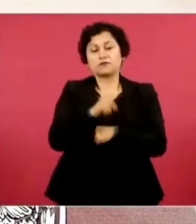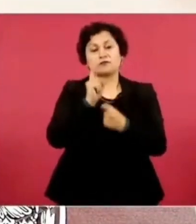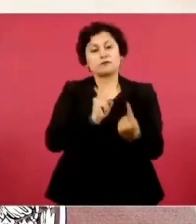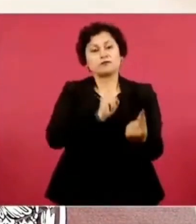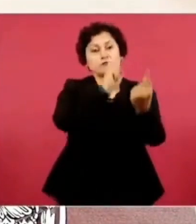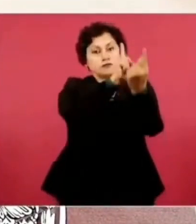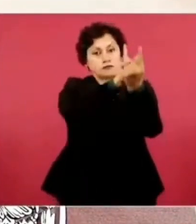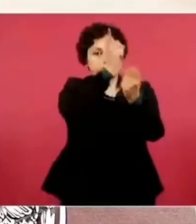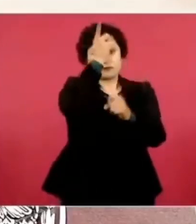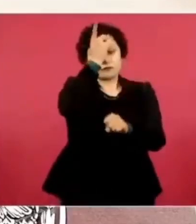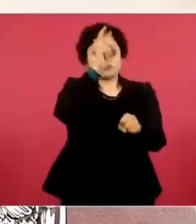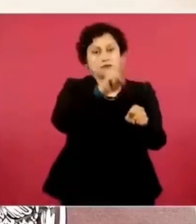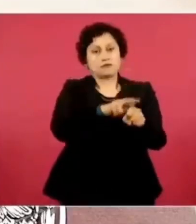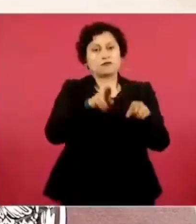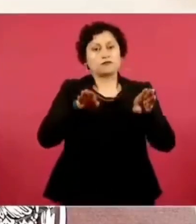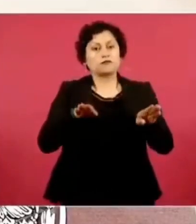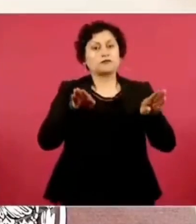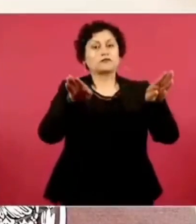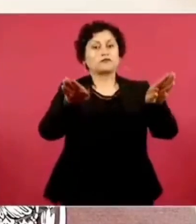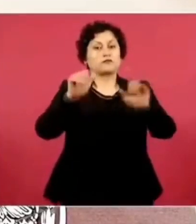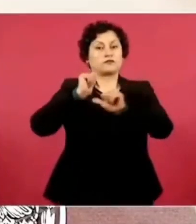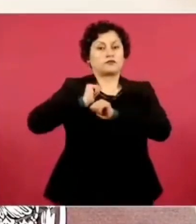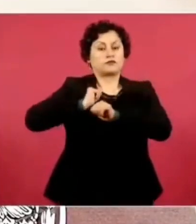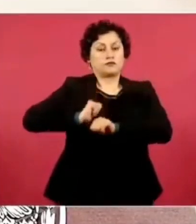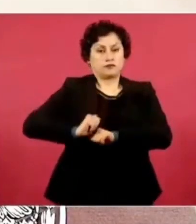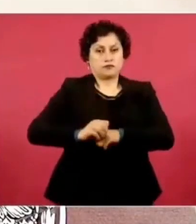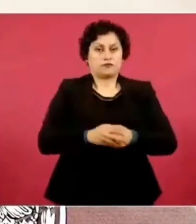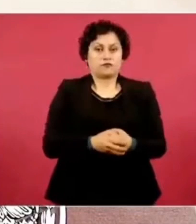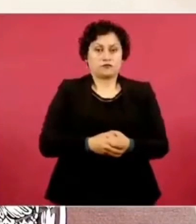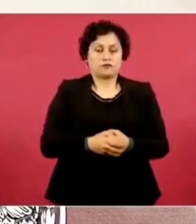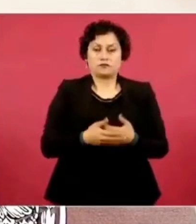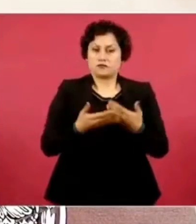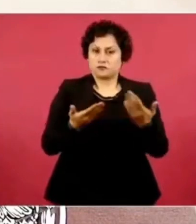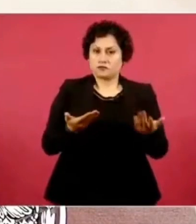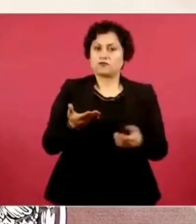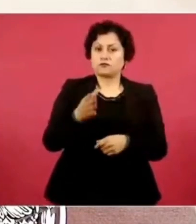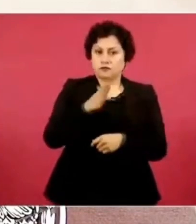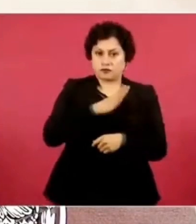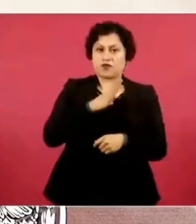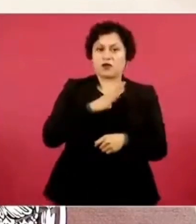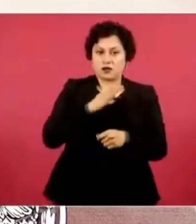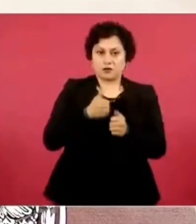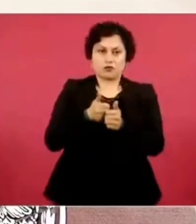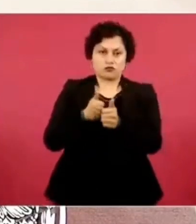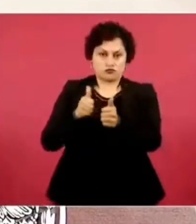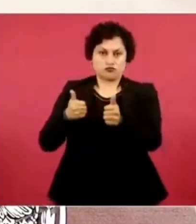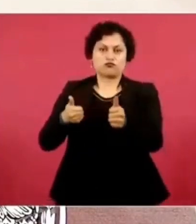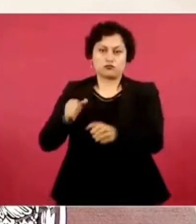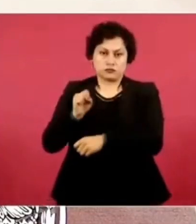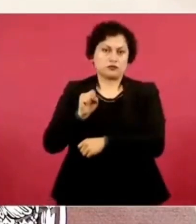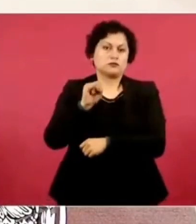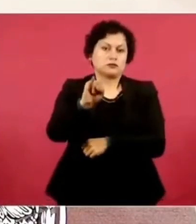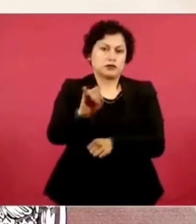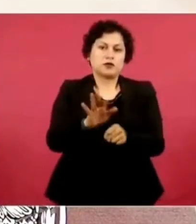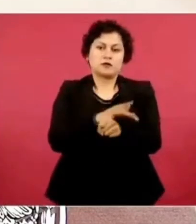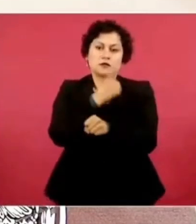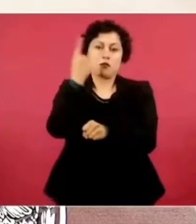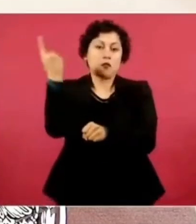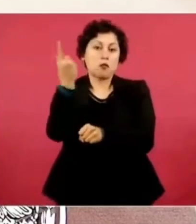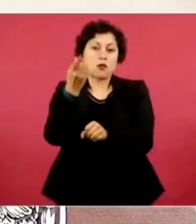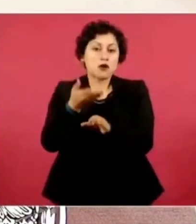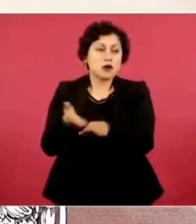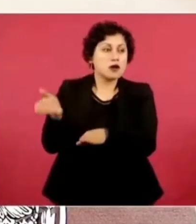y platique con él. Desde luego tenemos un gran rezago, porque por años no se había metido